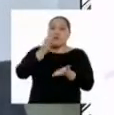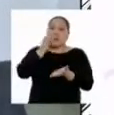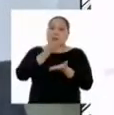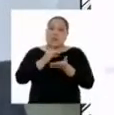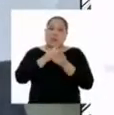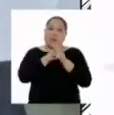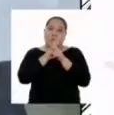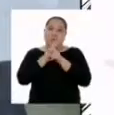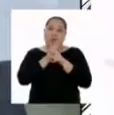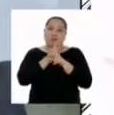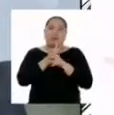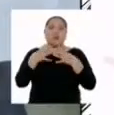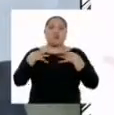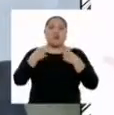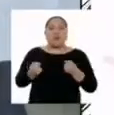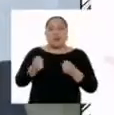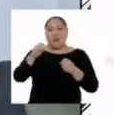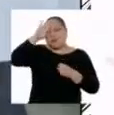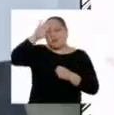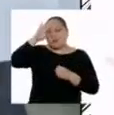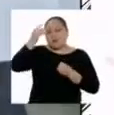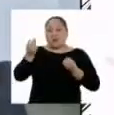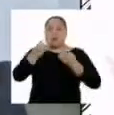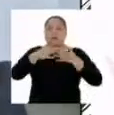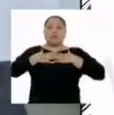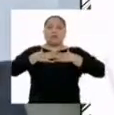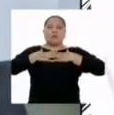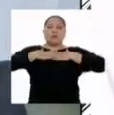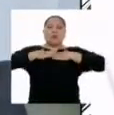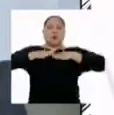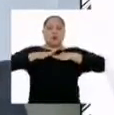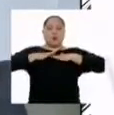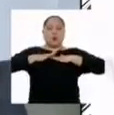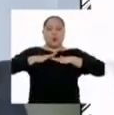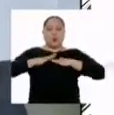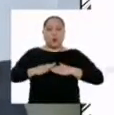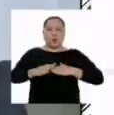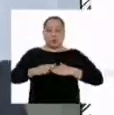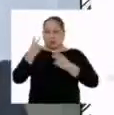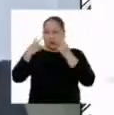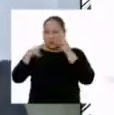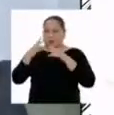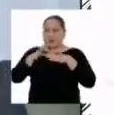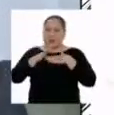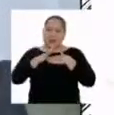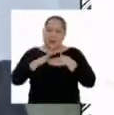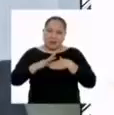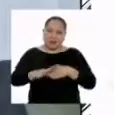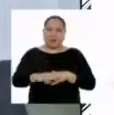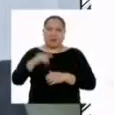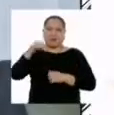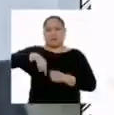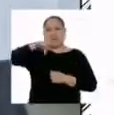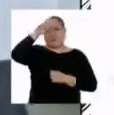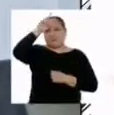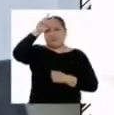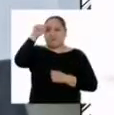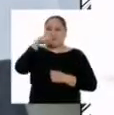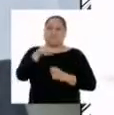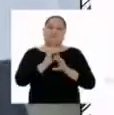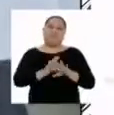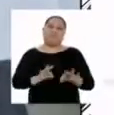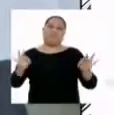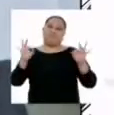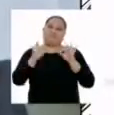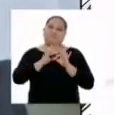curar enfermedades, nos dan paz interior y salud mental, porque son atractivas. El Perú es muy